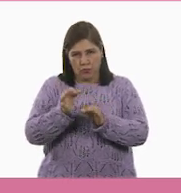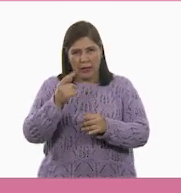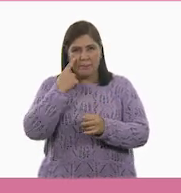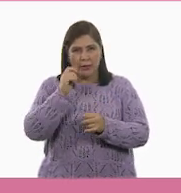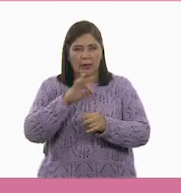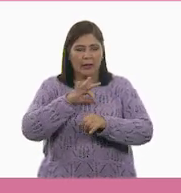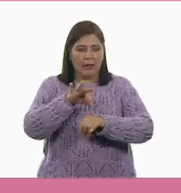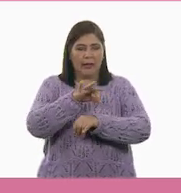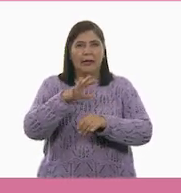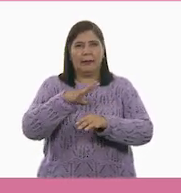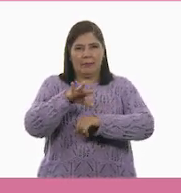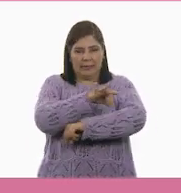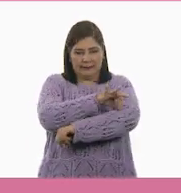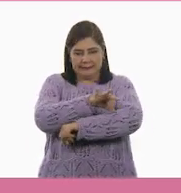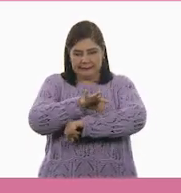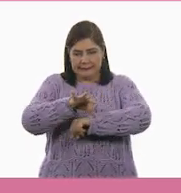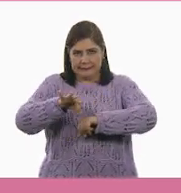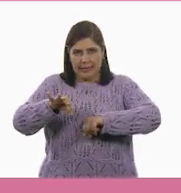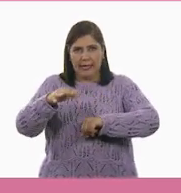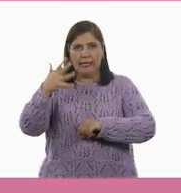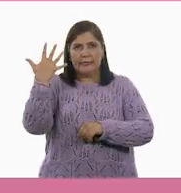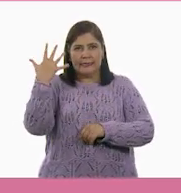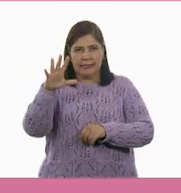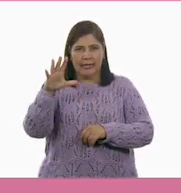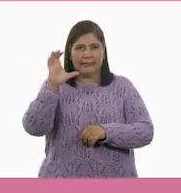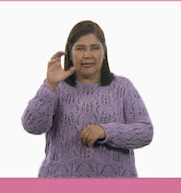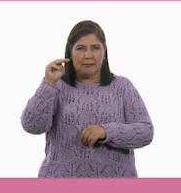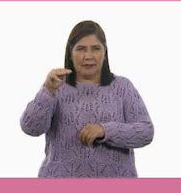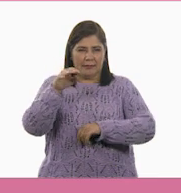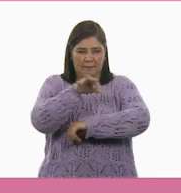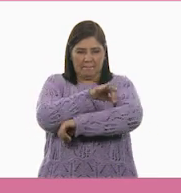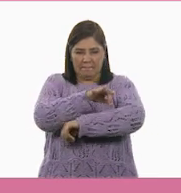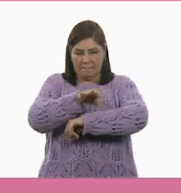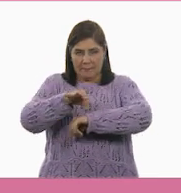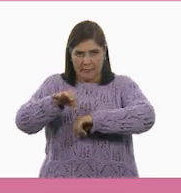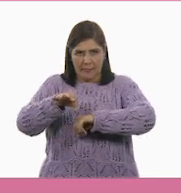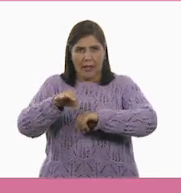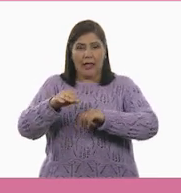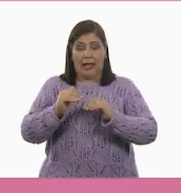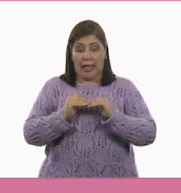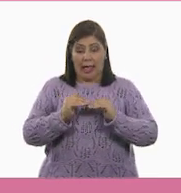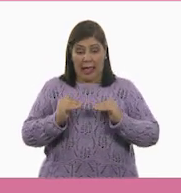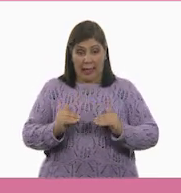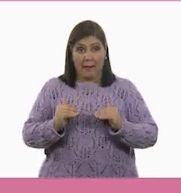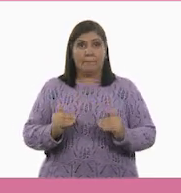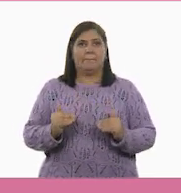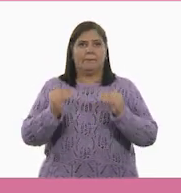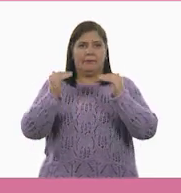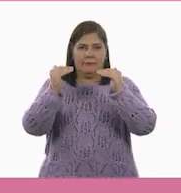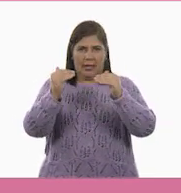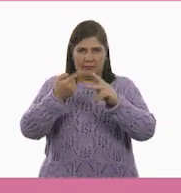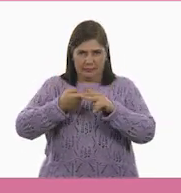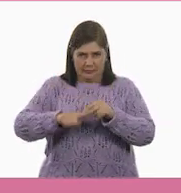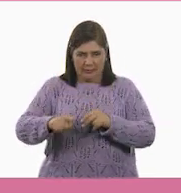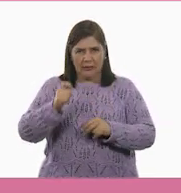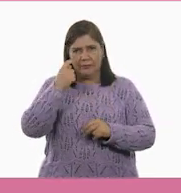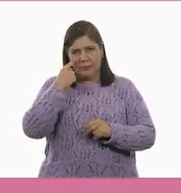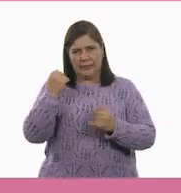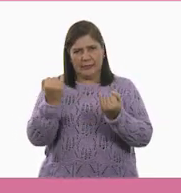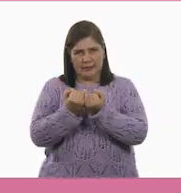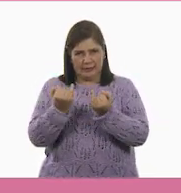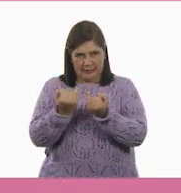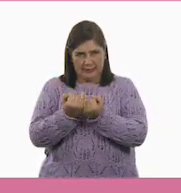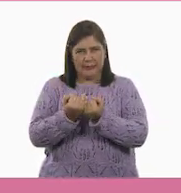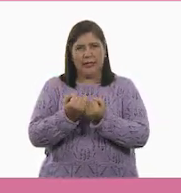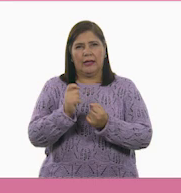con ayuda de la regla 10 centímetros de largo partiendo de abajo hacia arriba Repite el paso